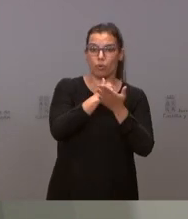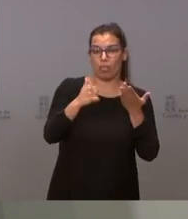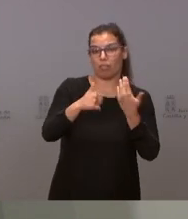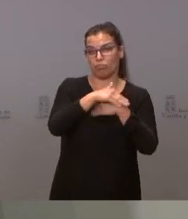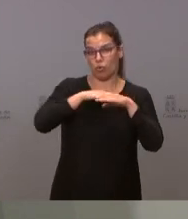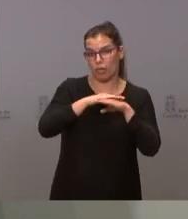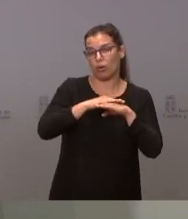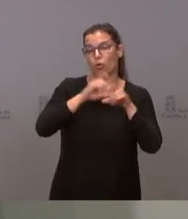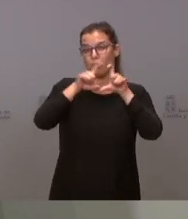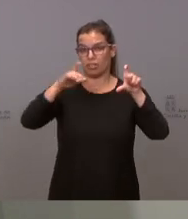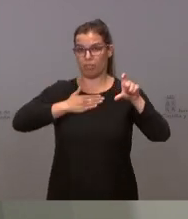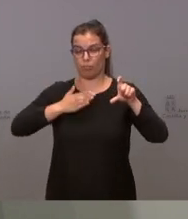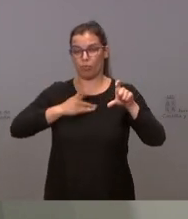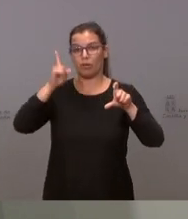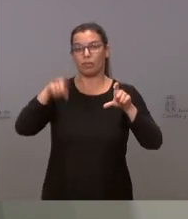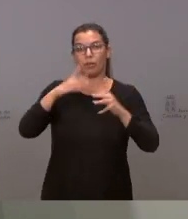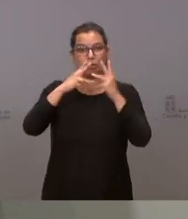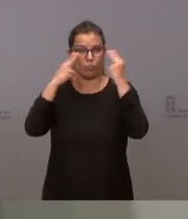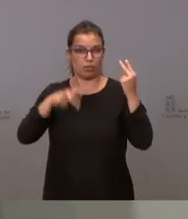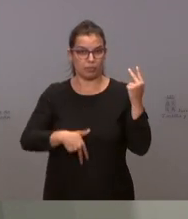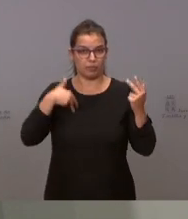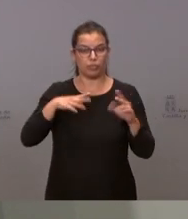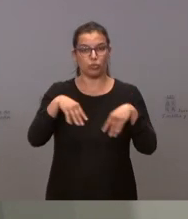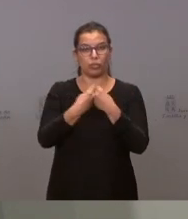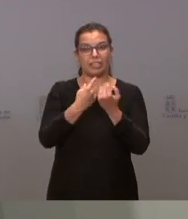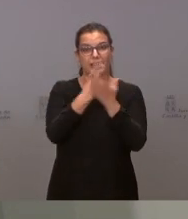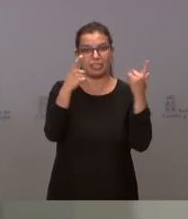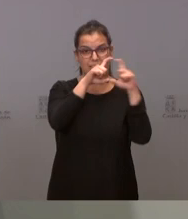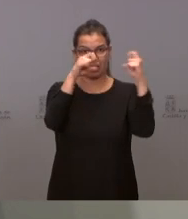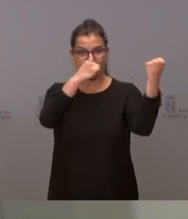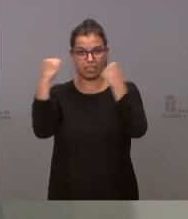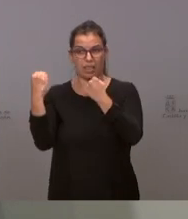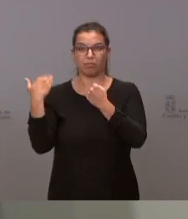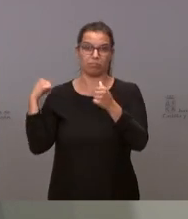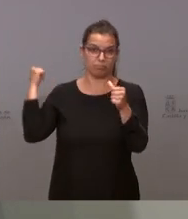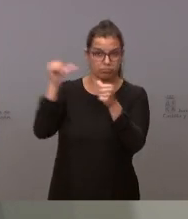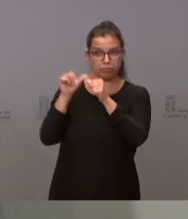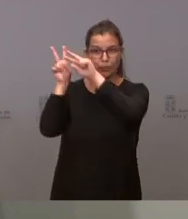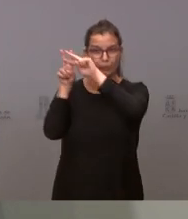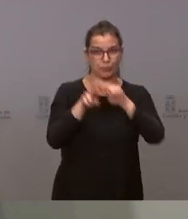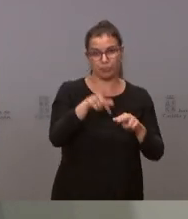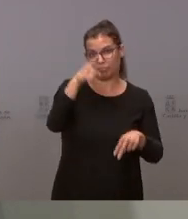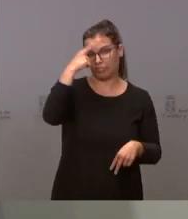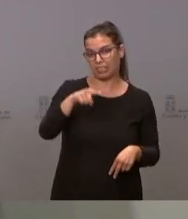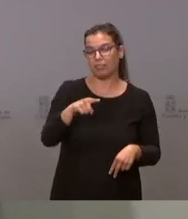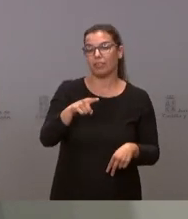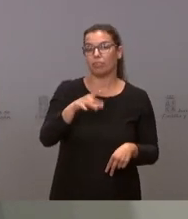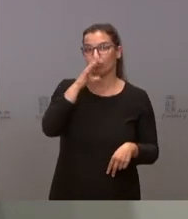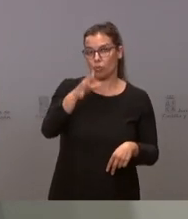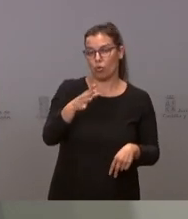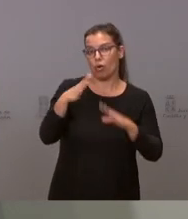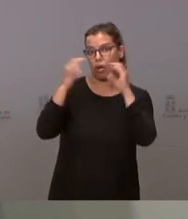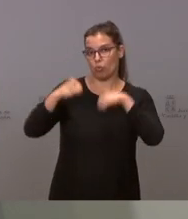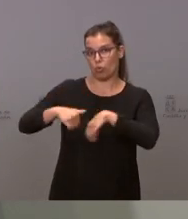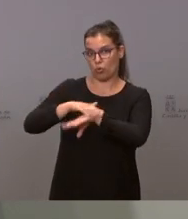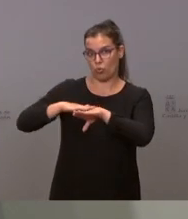de 16 entidades que fueron objeto de revisión, como todos ustedes saben, a raíz de nuestro acuerdo